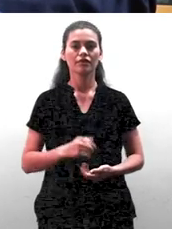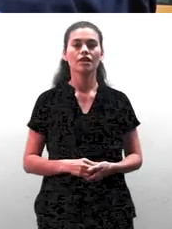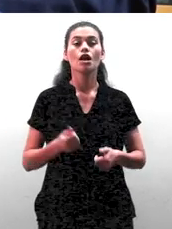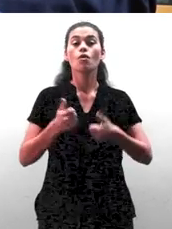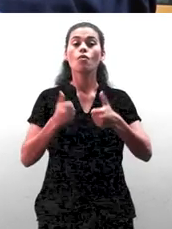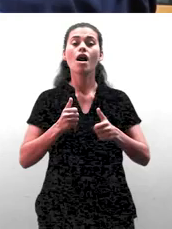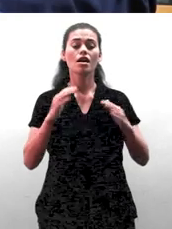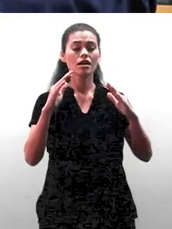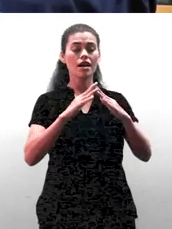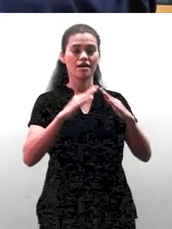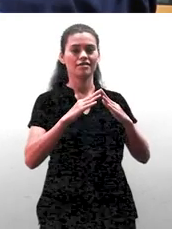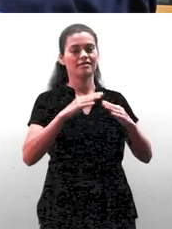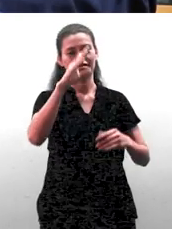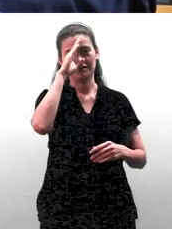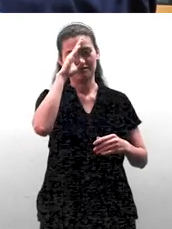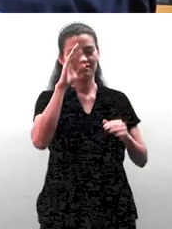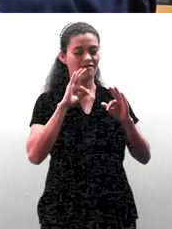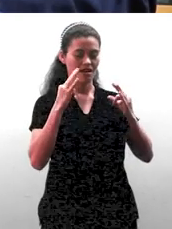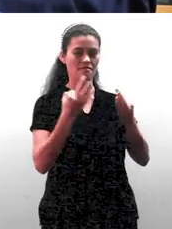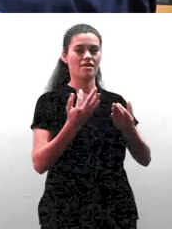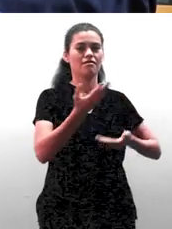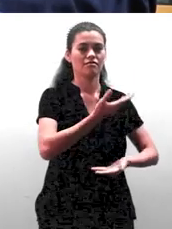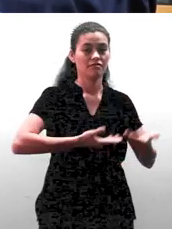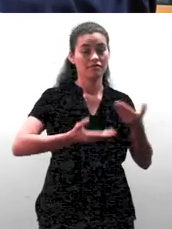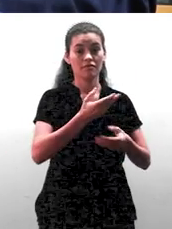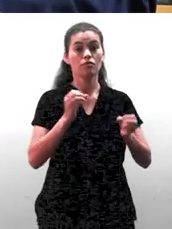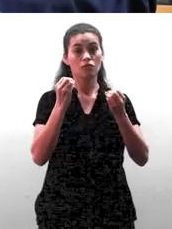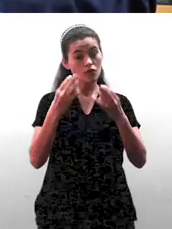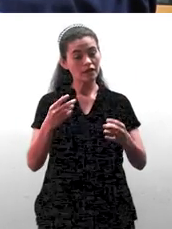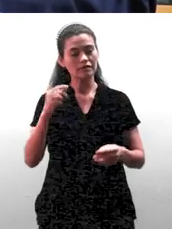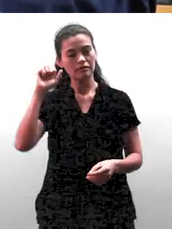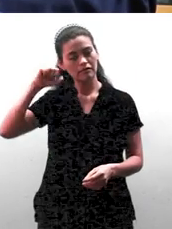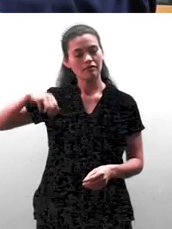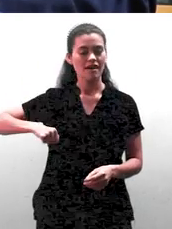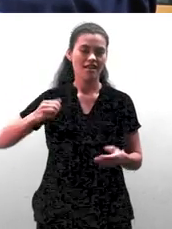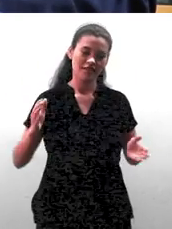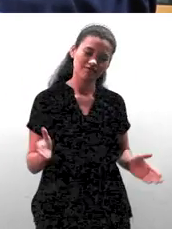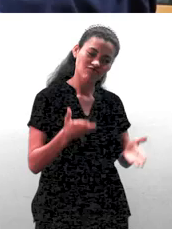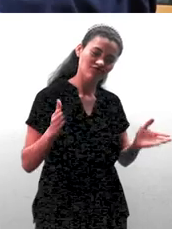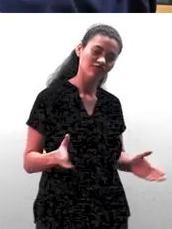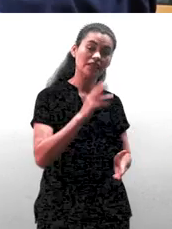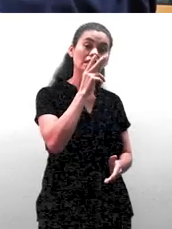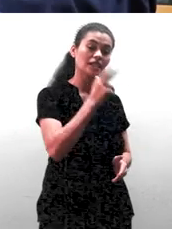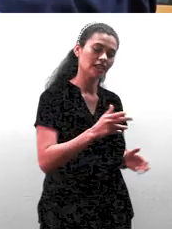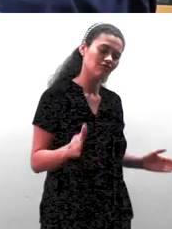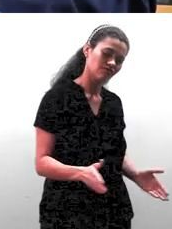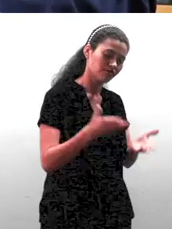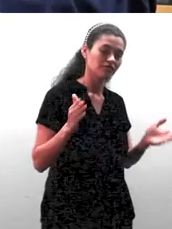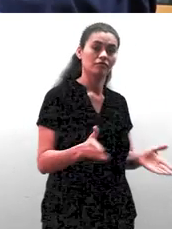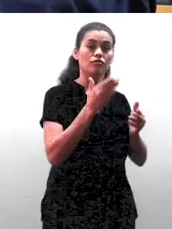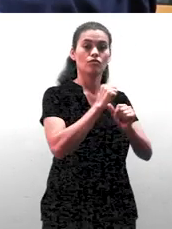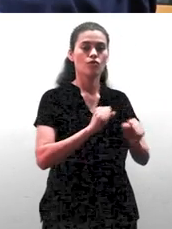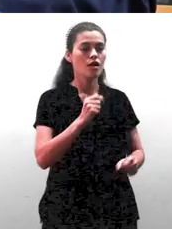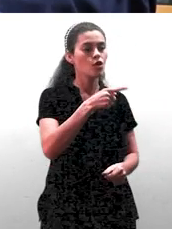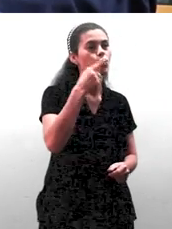que dentro de la familia y con los padres, que saben que le aman. Entonces, animémonos y demosle a nuestros hijos la oportunidad para